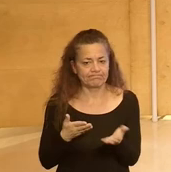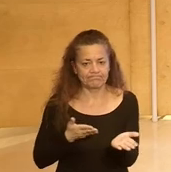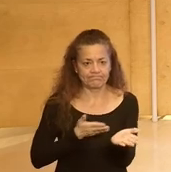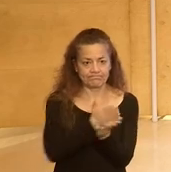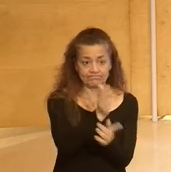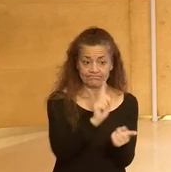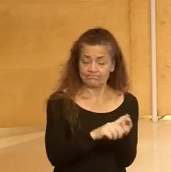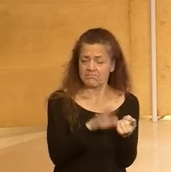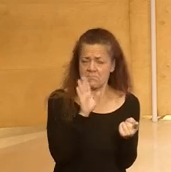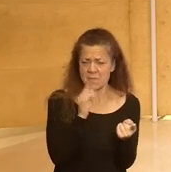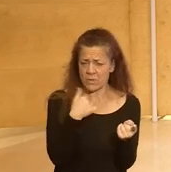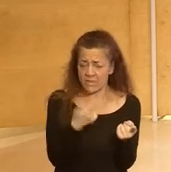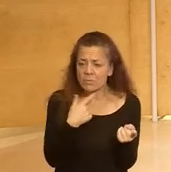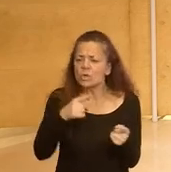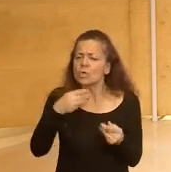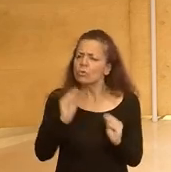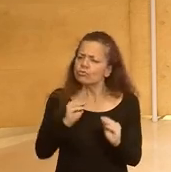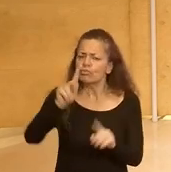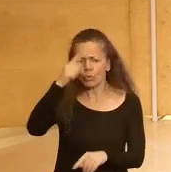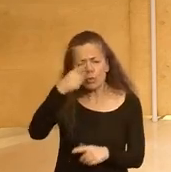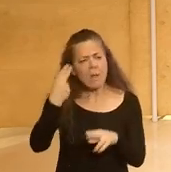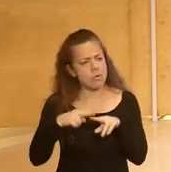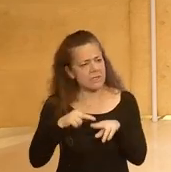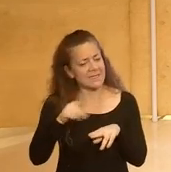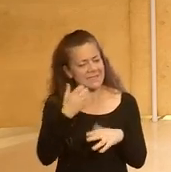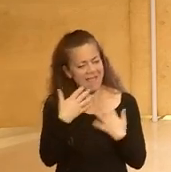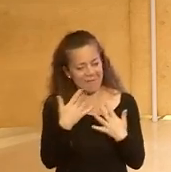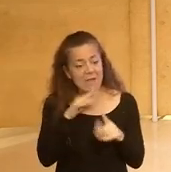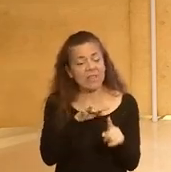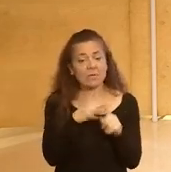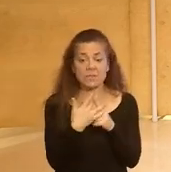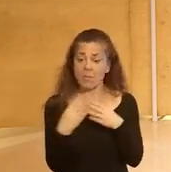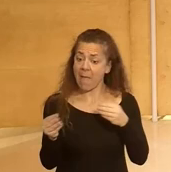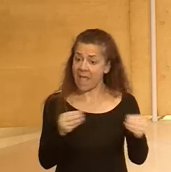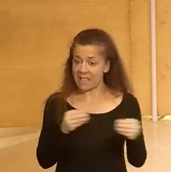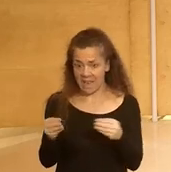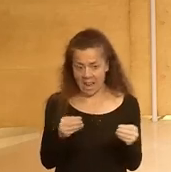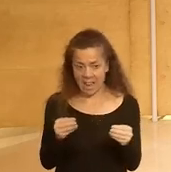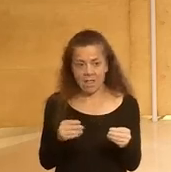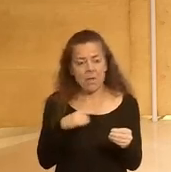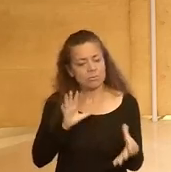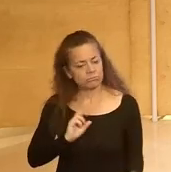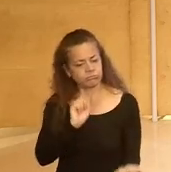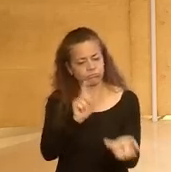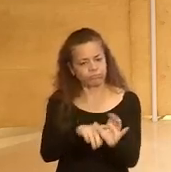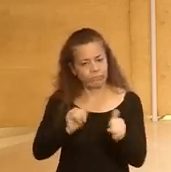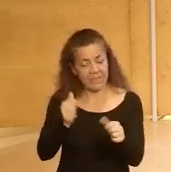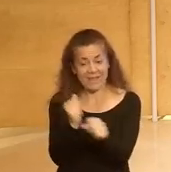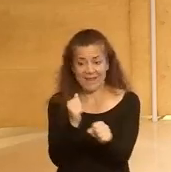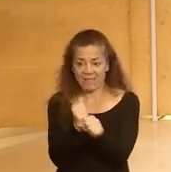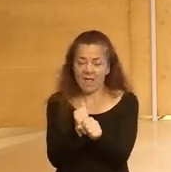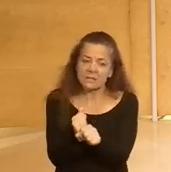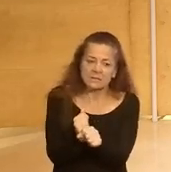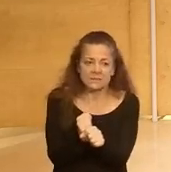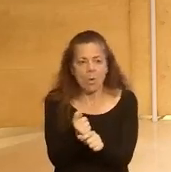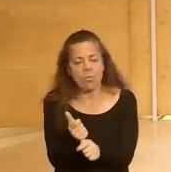es lo que comentábamos antes tal vez su cultura política a lomos de la circunstancia material que tienen cuando se incorporan al mercado de trabajo es un